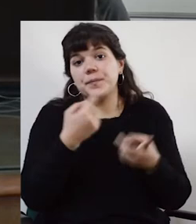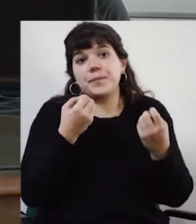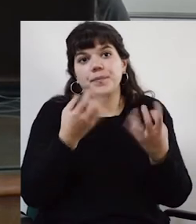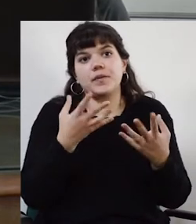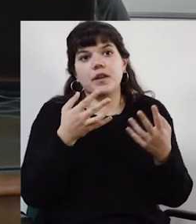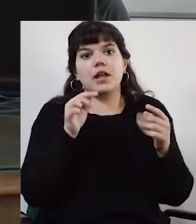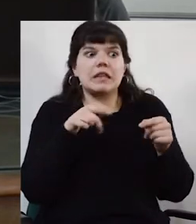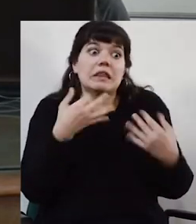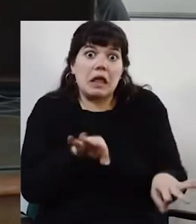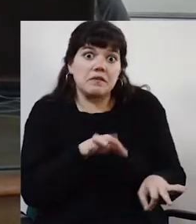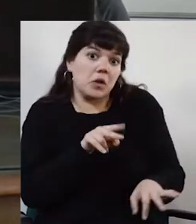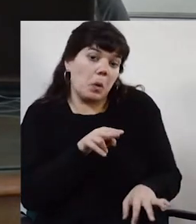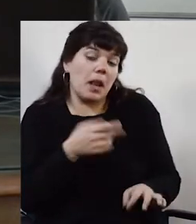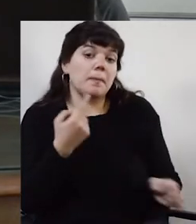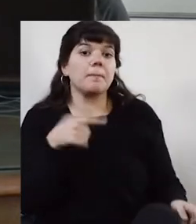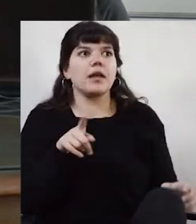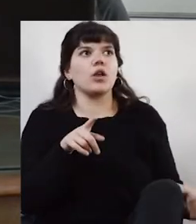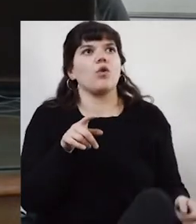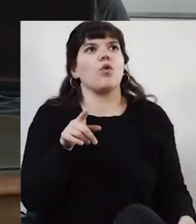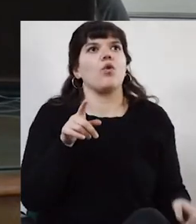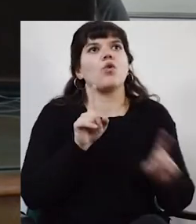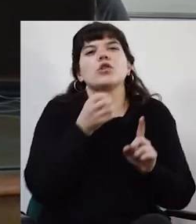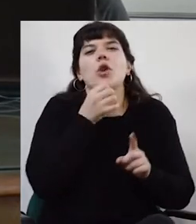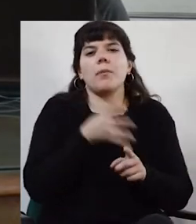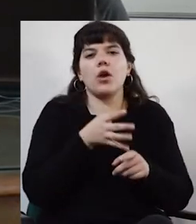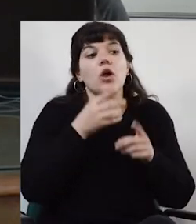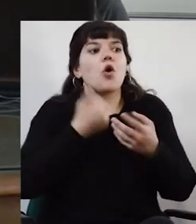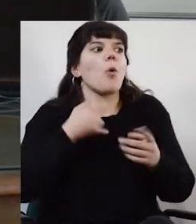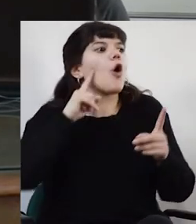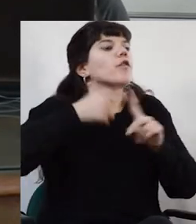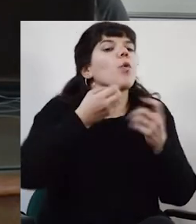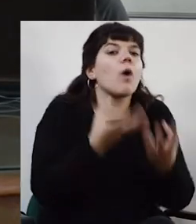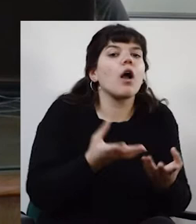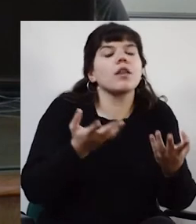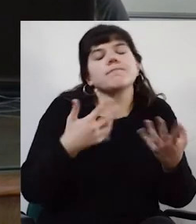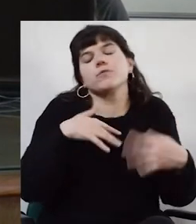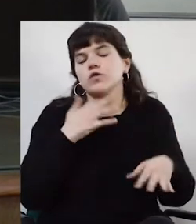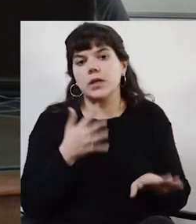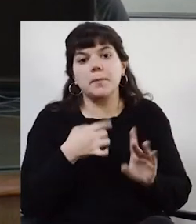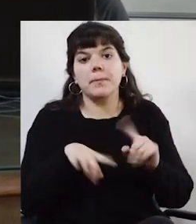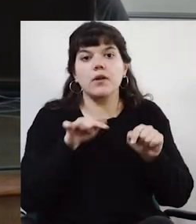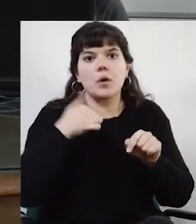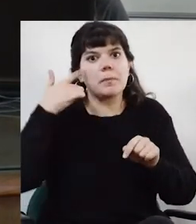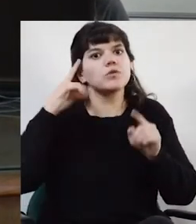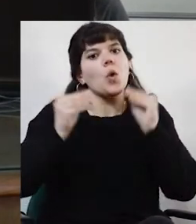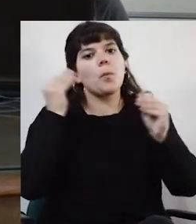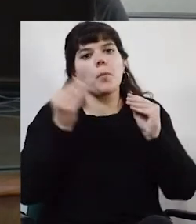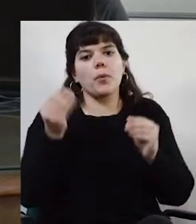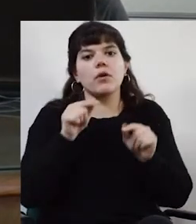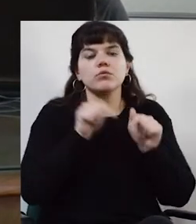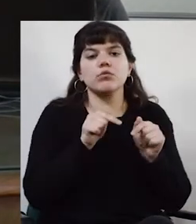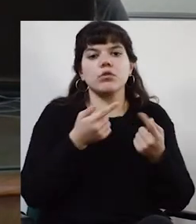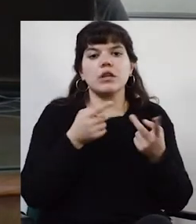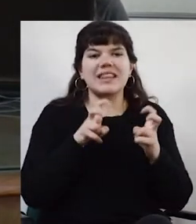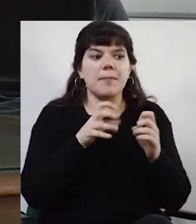está bien hacerlo, yo que sé, está bien hacerlo y decir cuáles son los fines, no sé. Pero creo que esa es una preocupación que hay